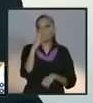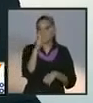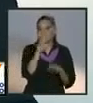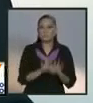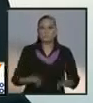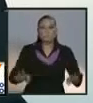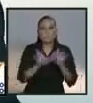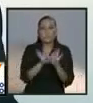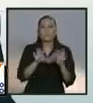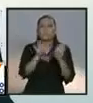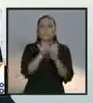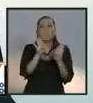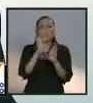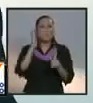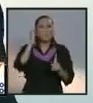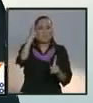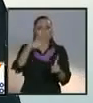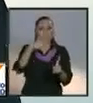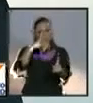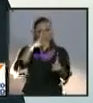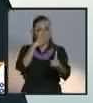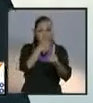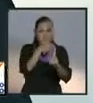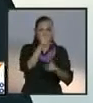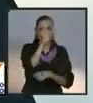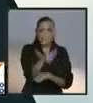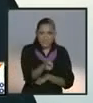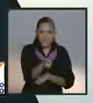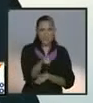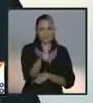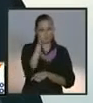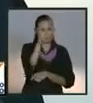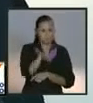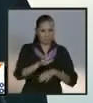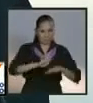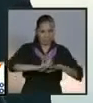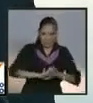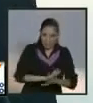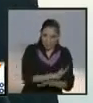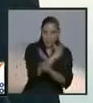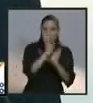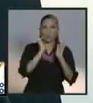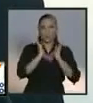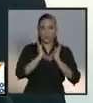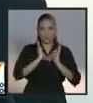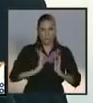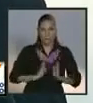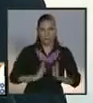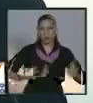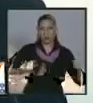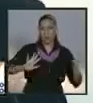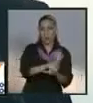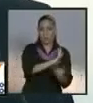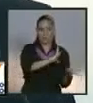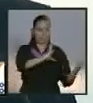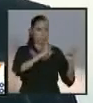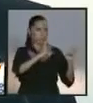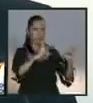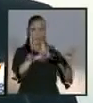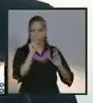les digo que va a ser un cambio tranquilo. Con orden, sin conflicto.